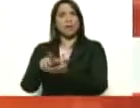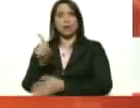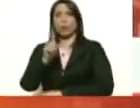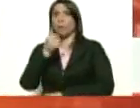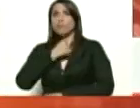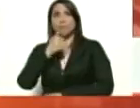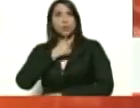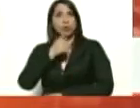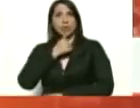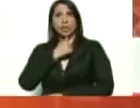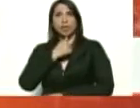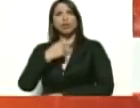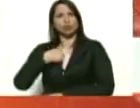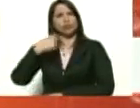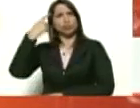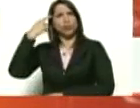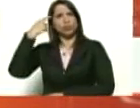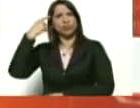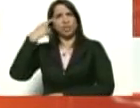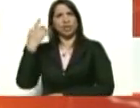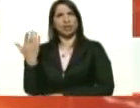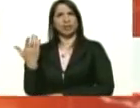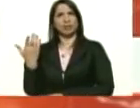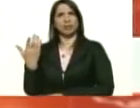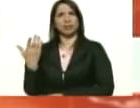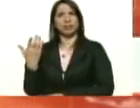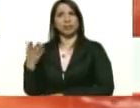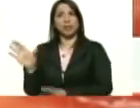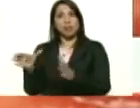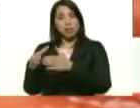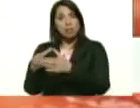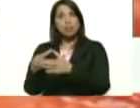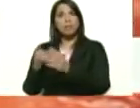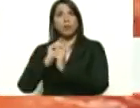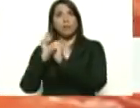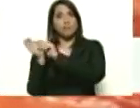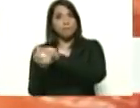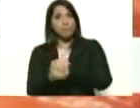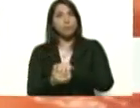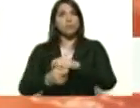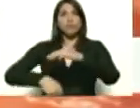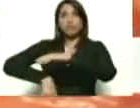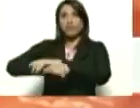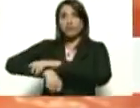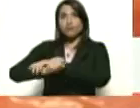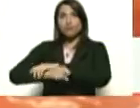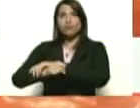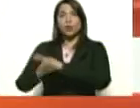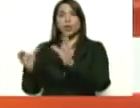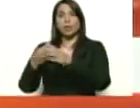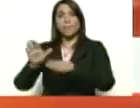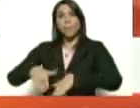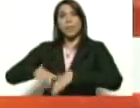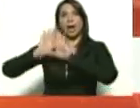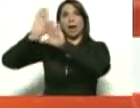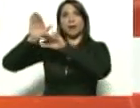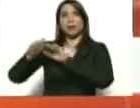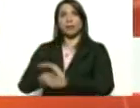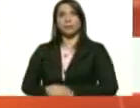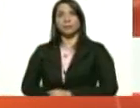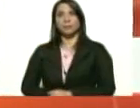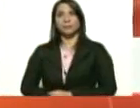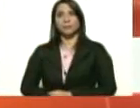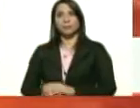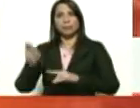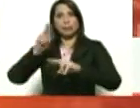Yo sé de casos, ¿ves? de los equipos de fútbol, de béisbol, de los equipos de básquet, de los